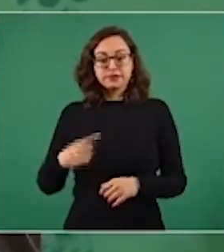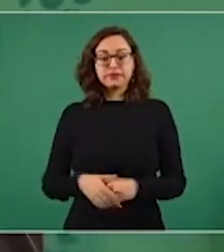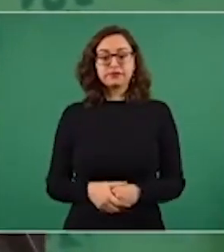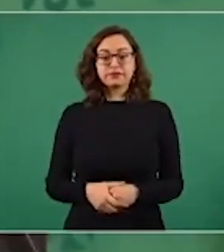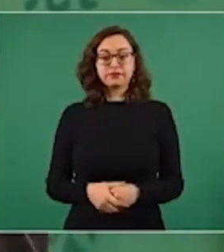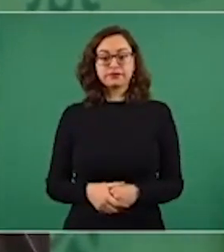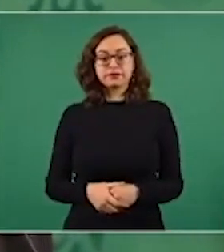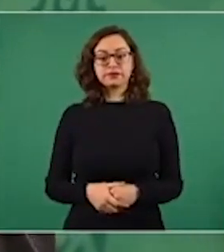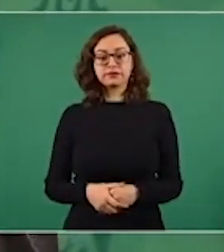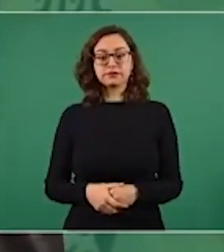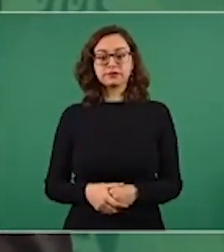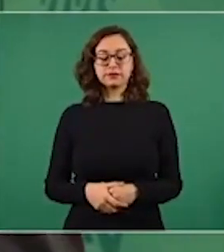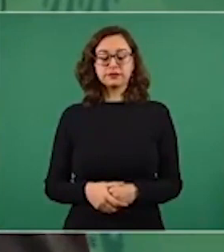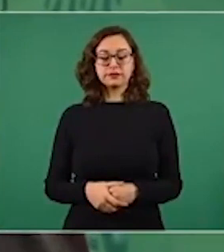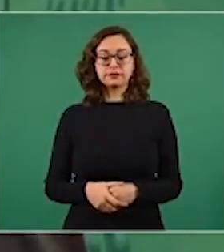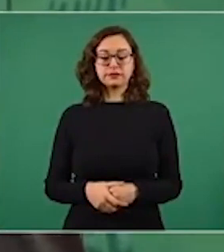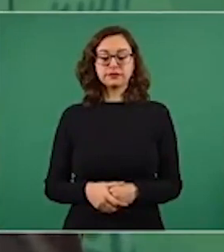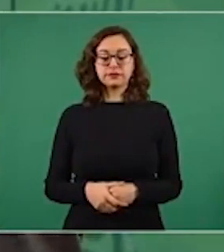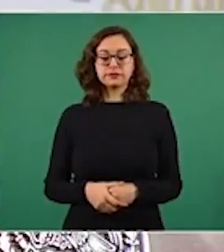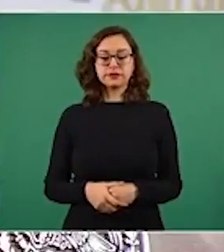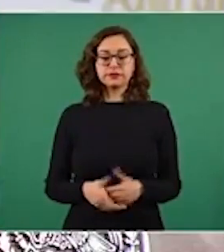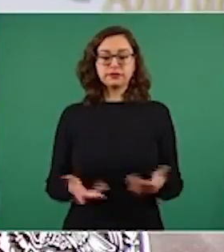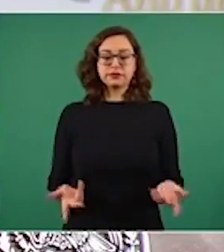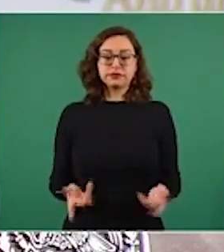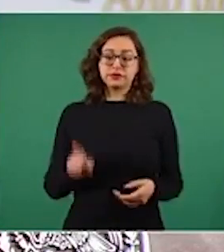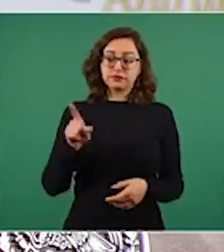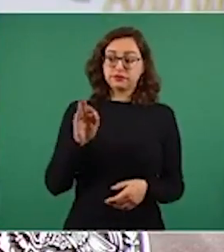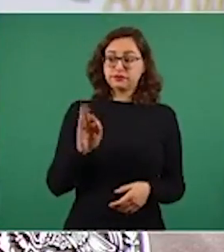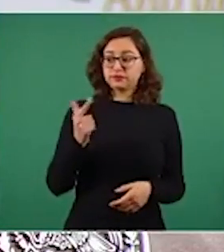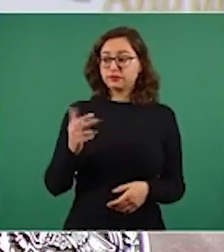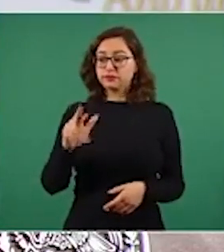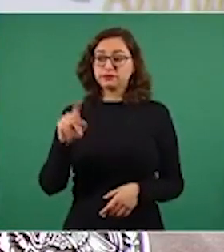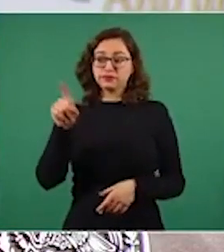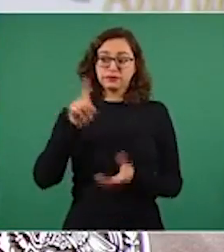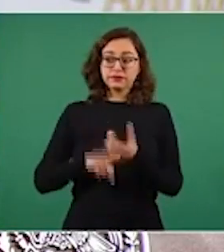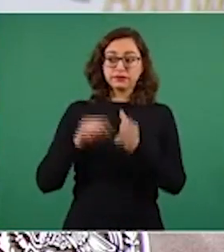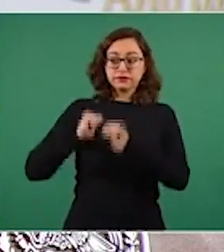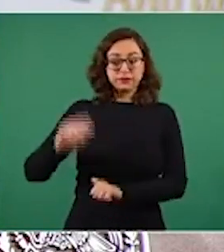esperar que el fiscal general actúe